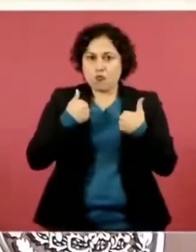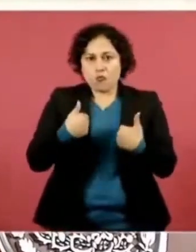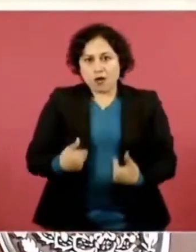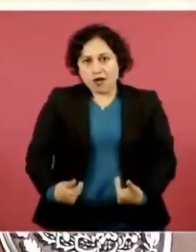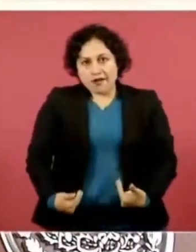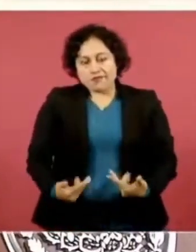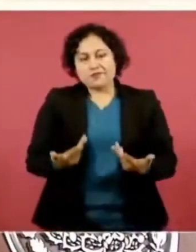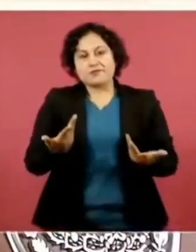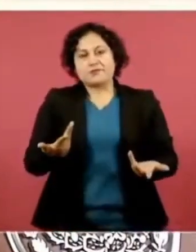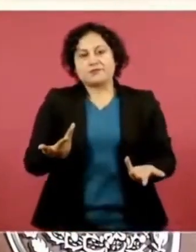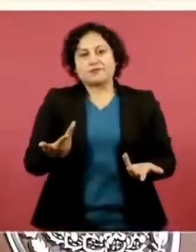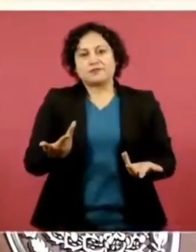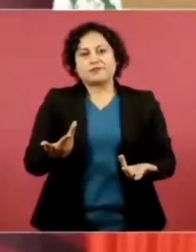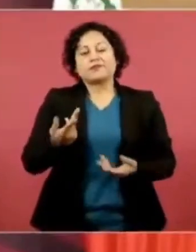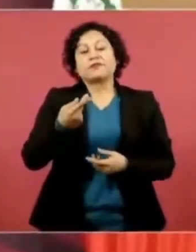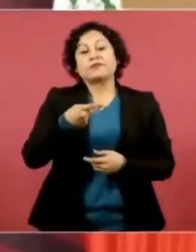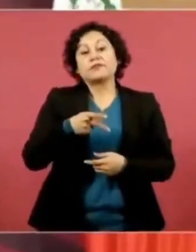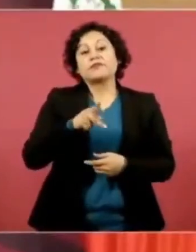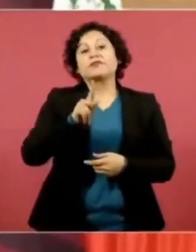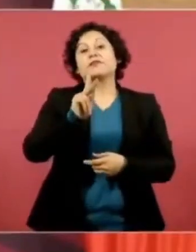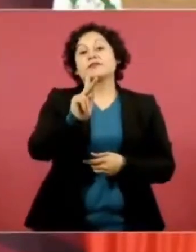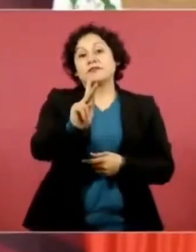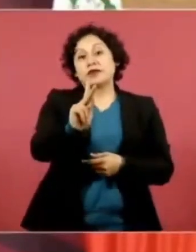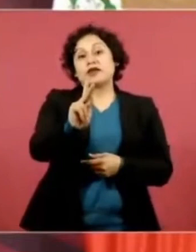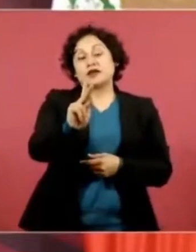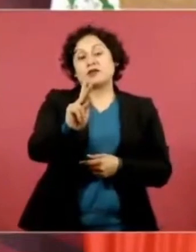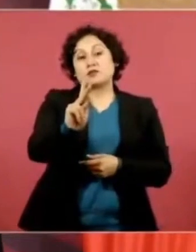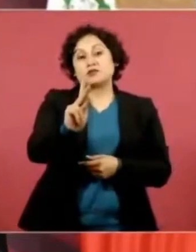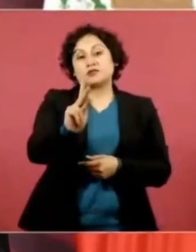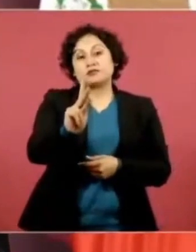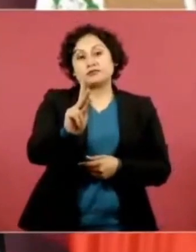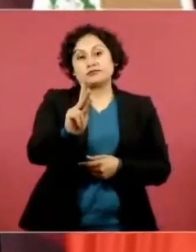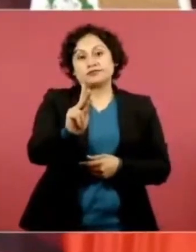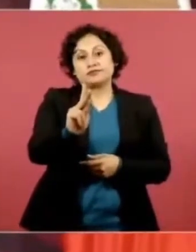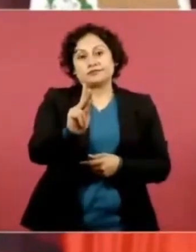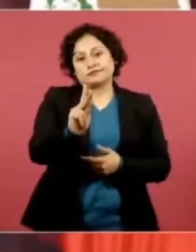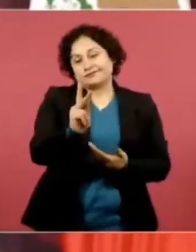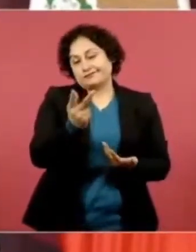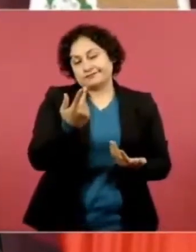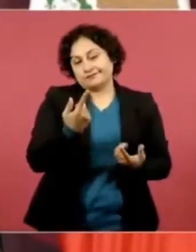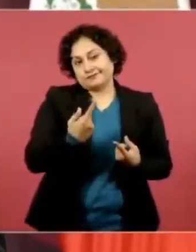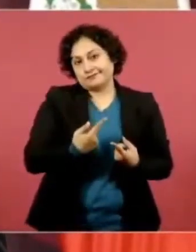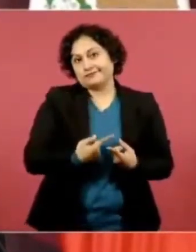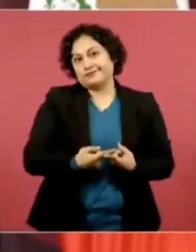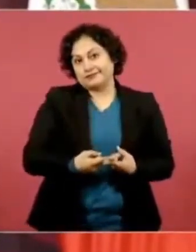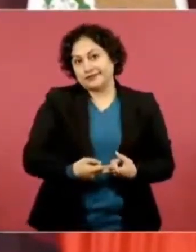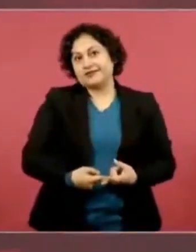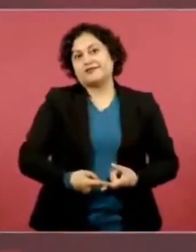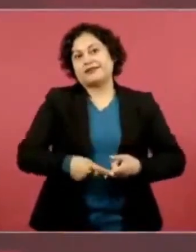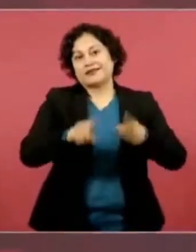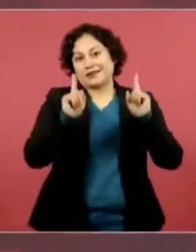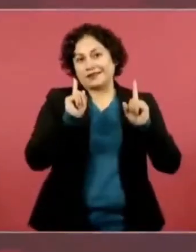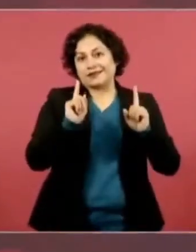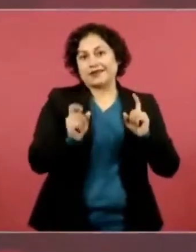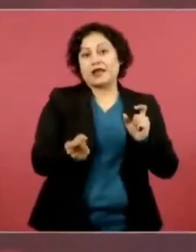que ya han hecho un modo operandi,